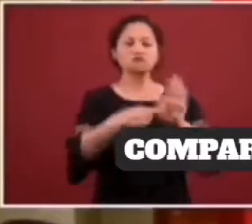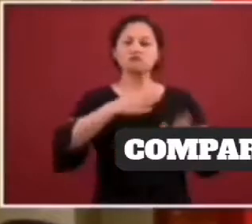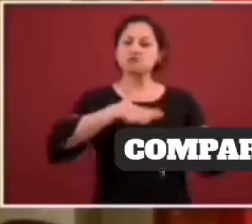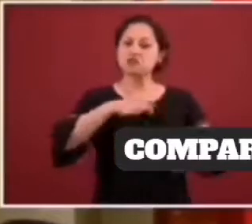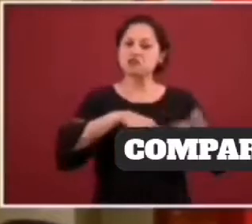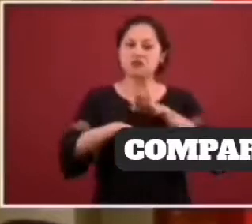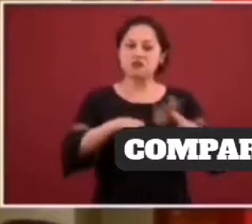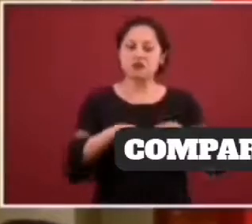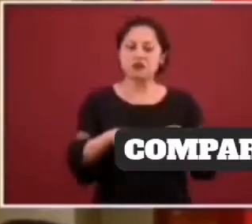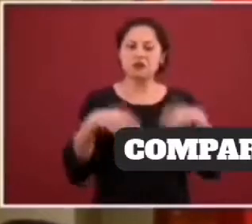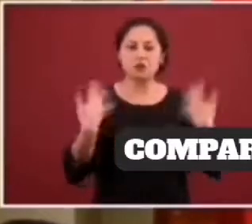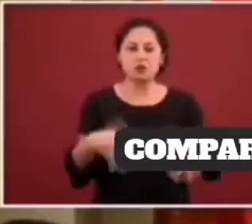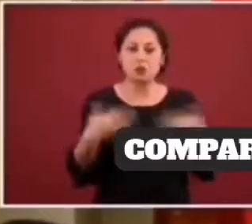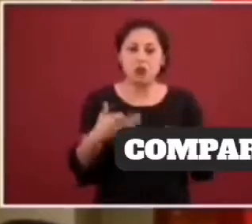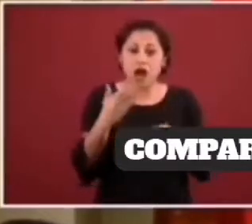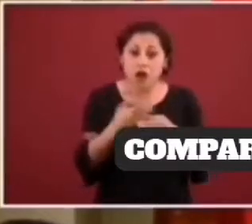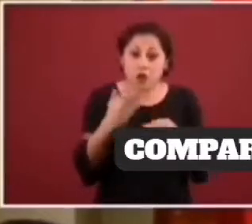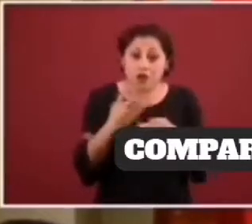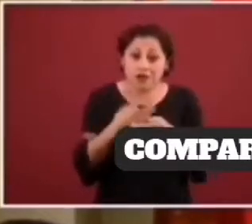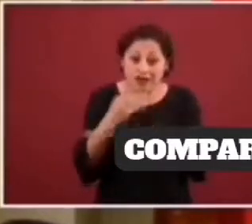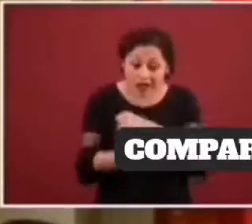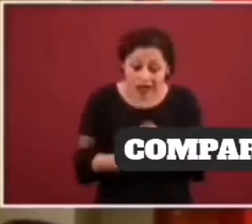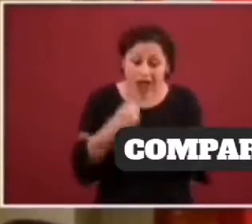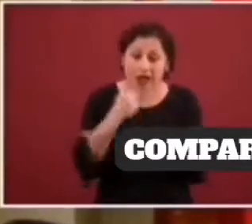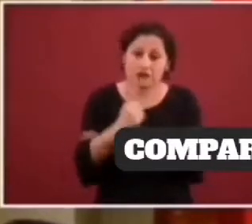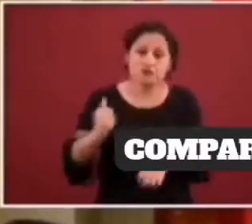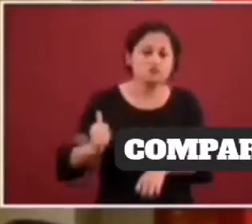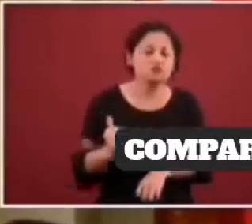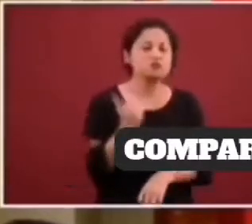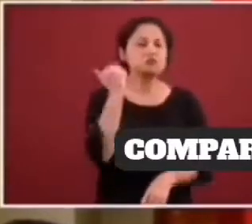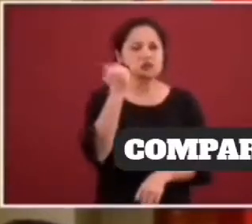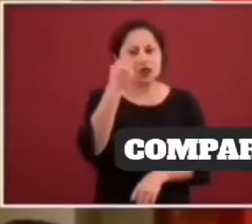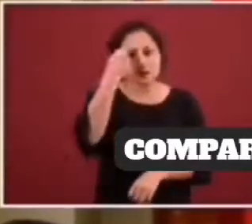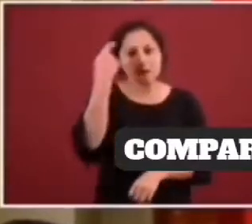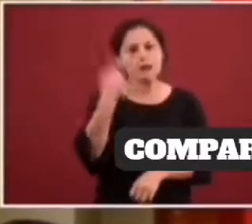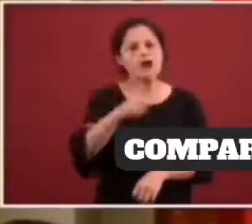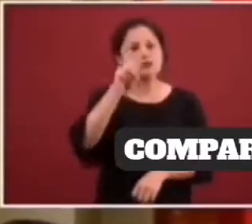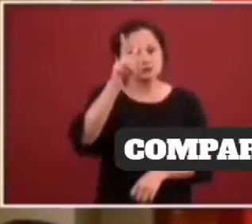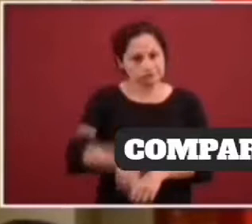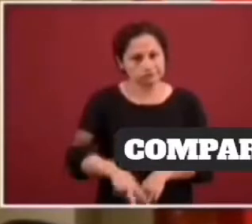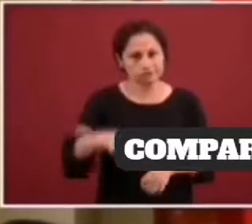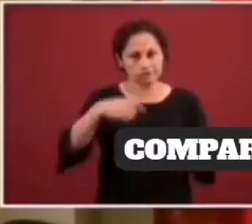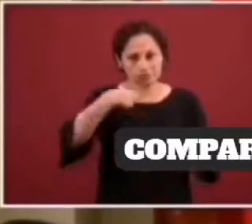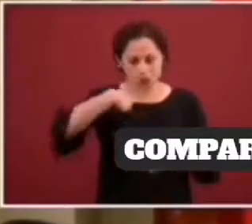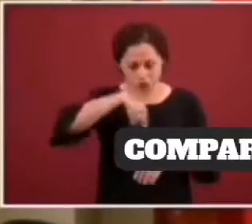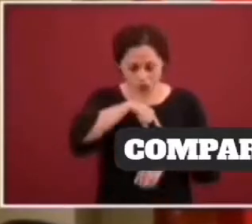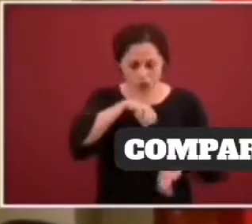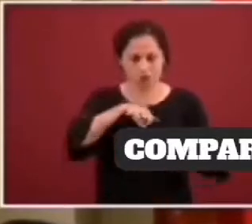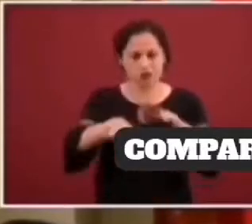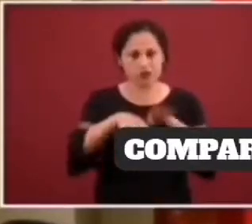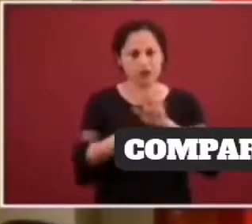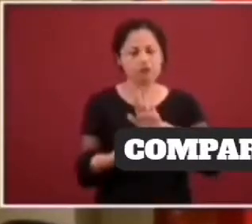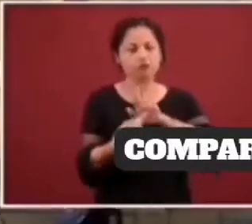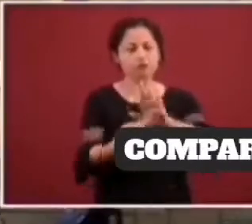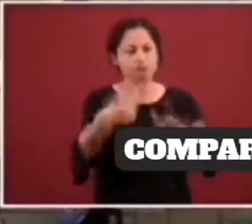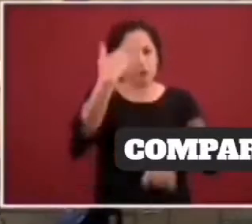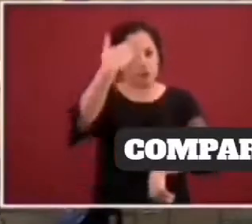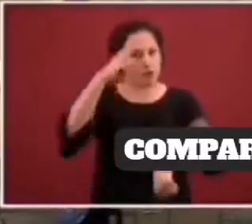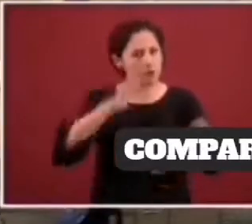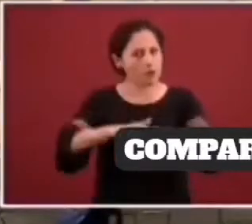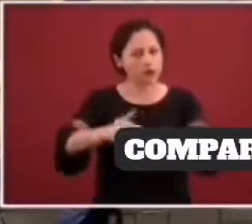estamos potencializando todo aquello que podemos hacer para contribuir a los servicios de salud